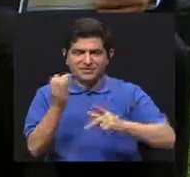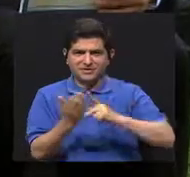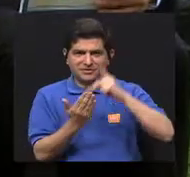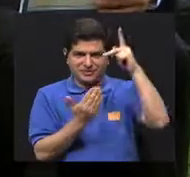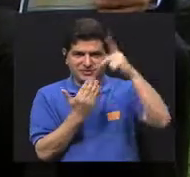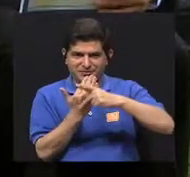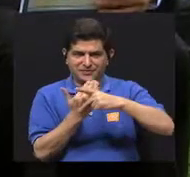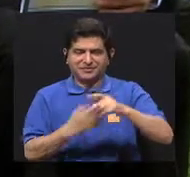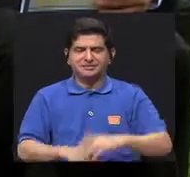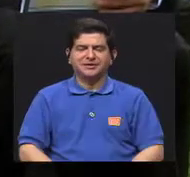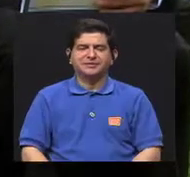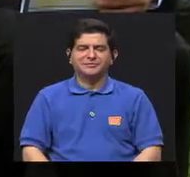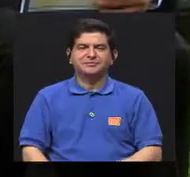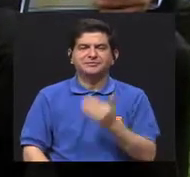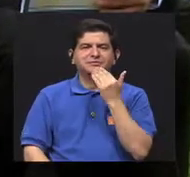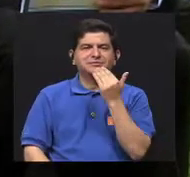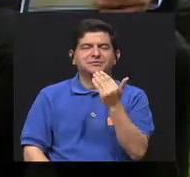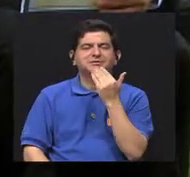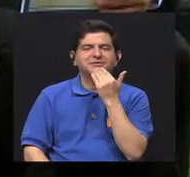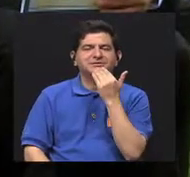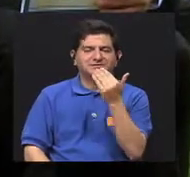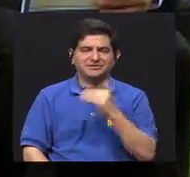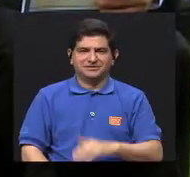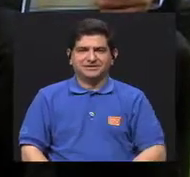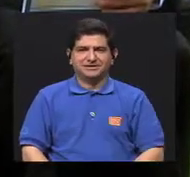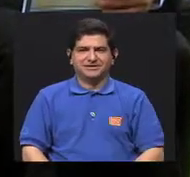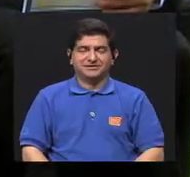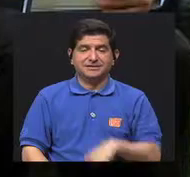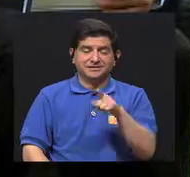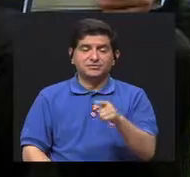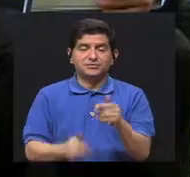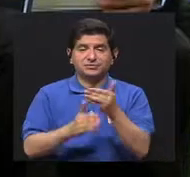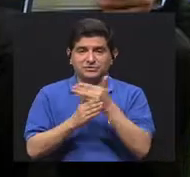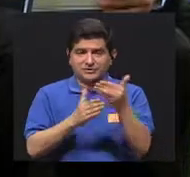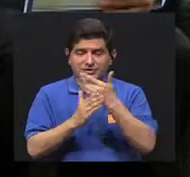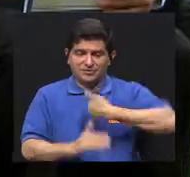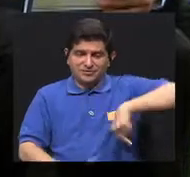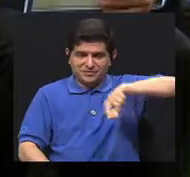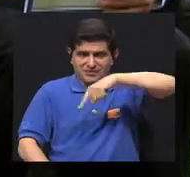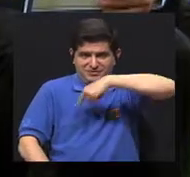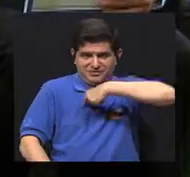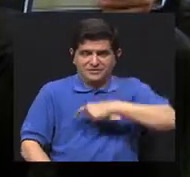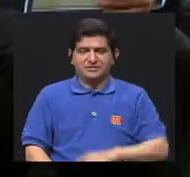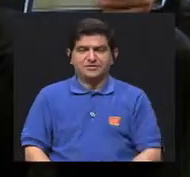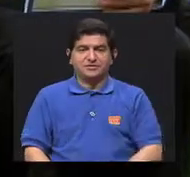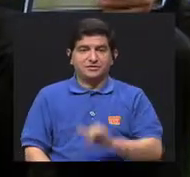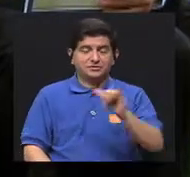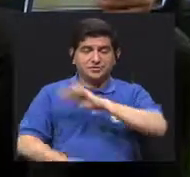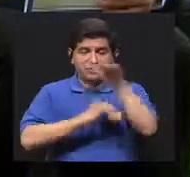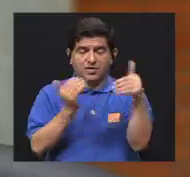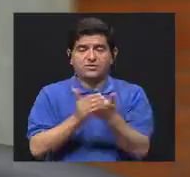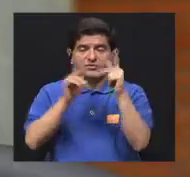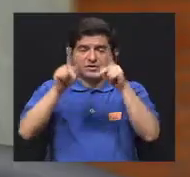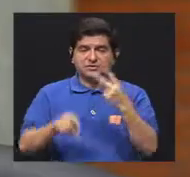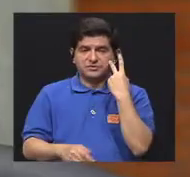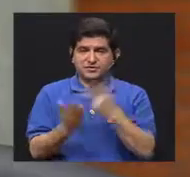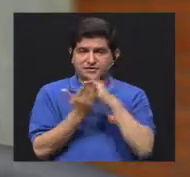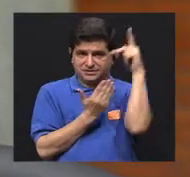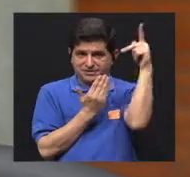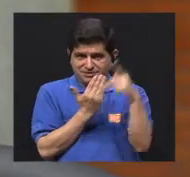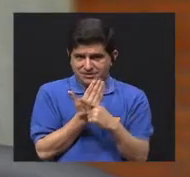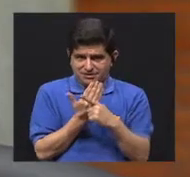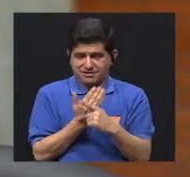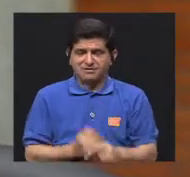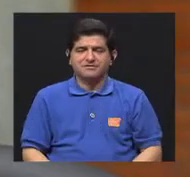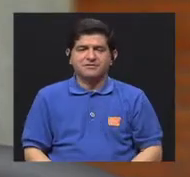cierre de nuestra transmisión. Agradecerle muchísimo que haya podido compartir con nosotros y con toda la teleaudiencia